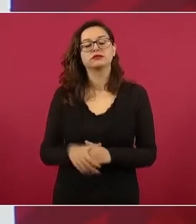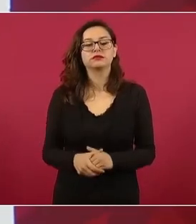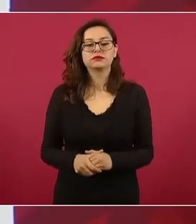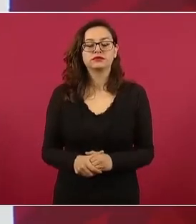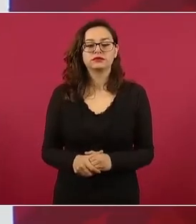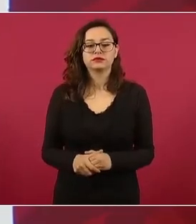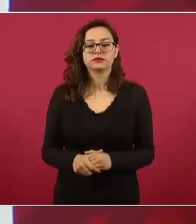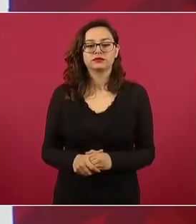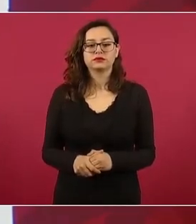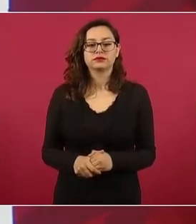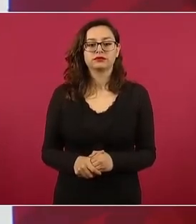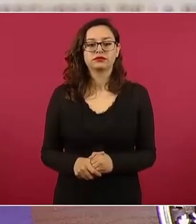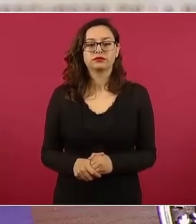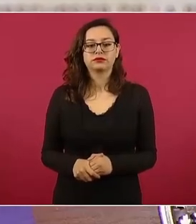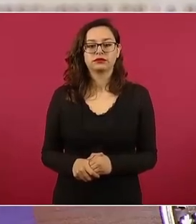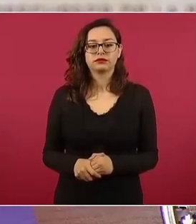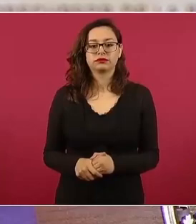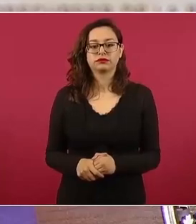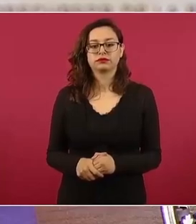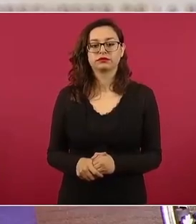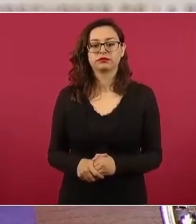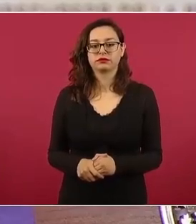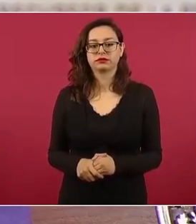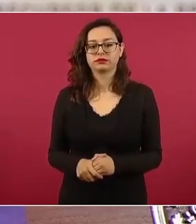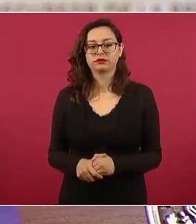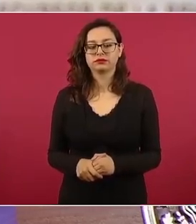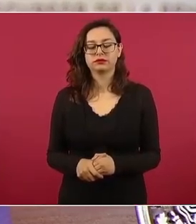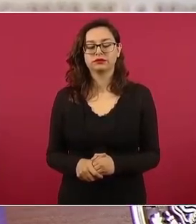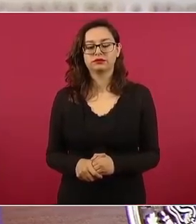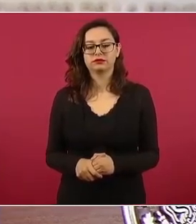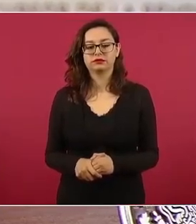y tienen nuestros hermanos de Cuba